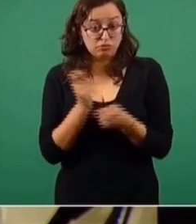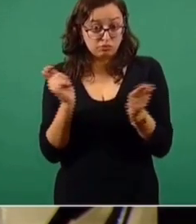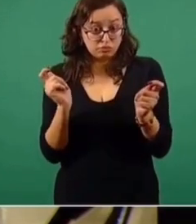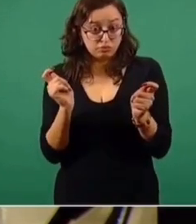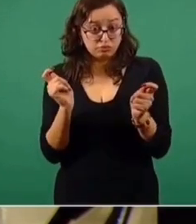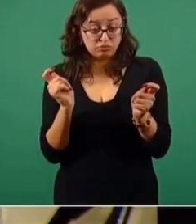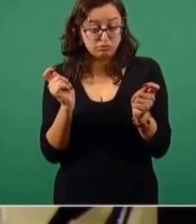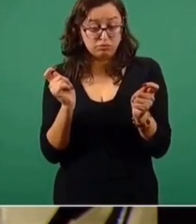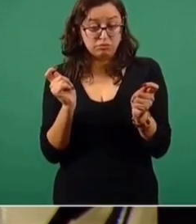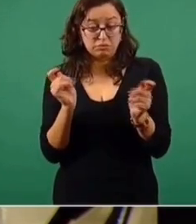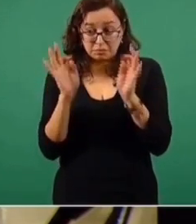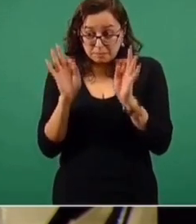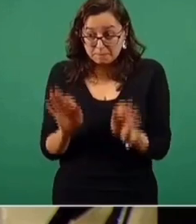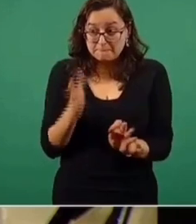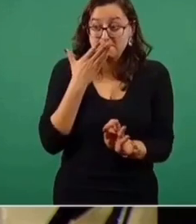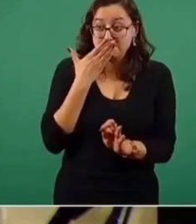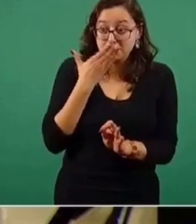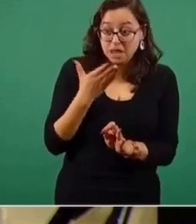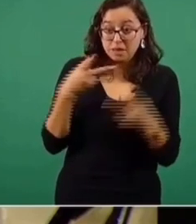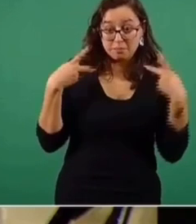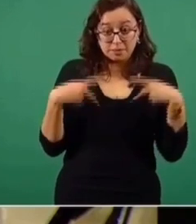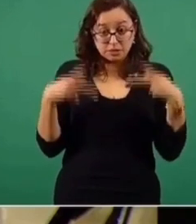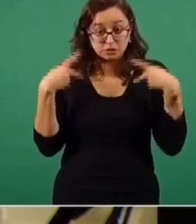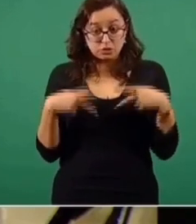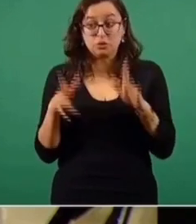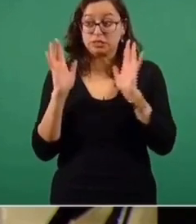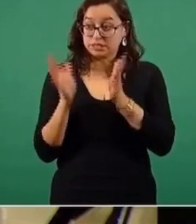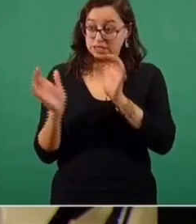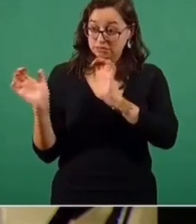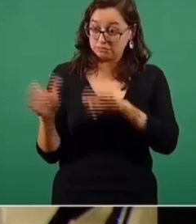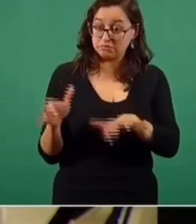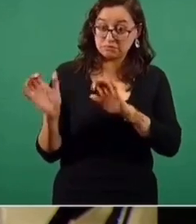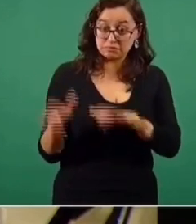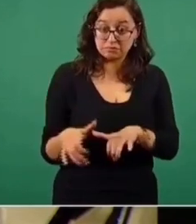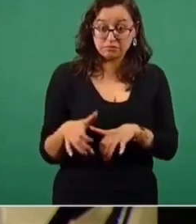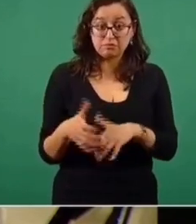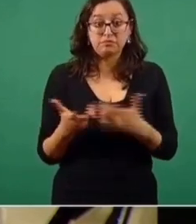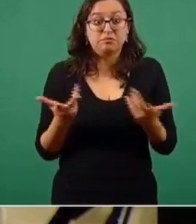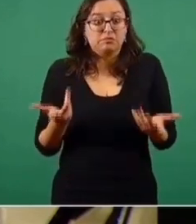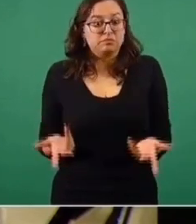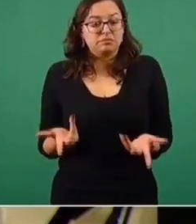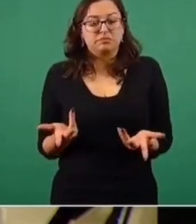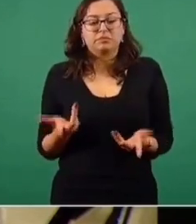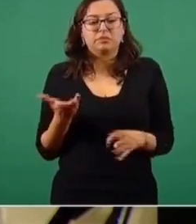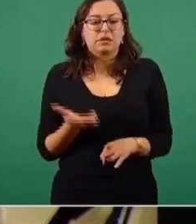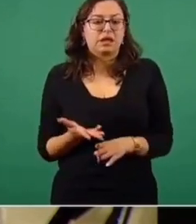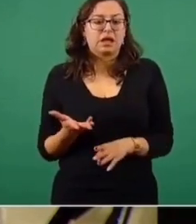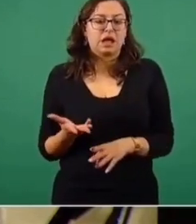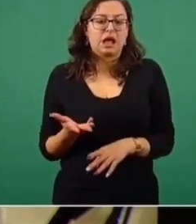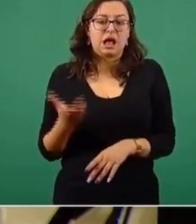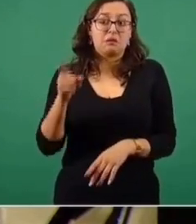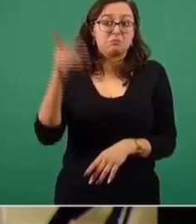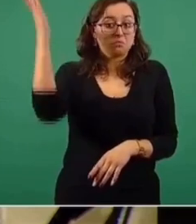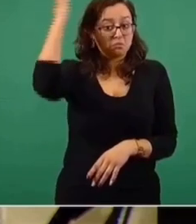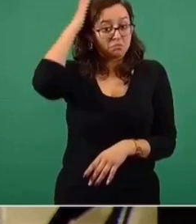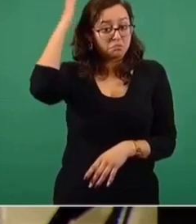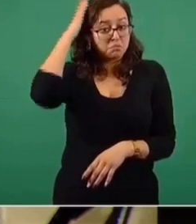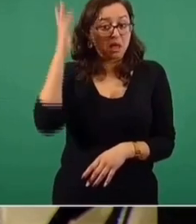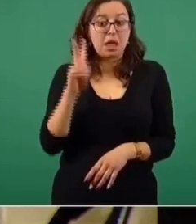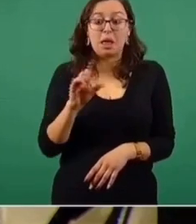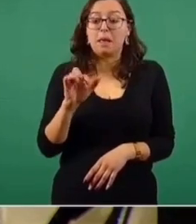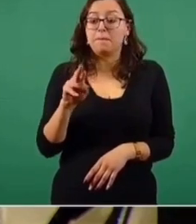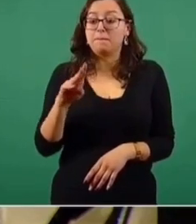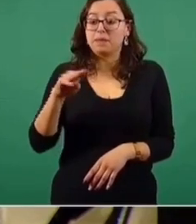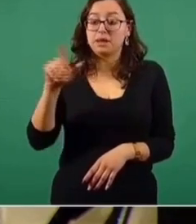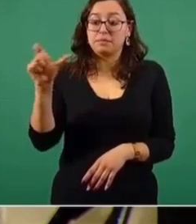distribución, con el adecuado manejo y su infraestructura, más allá de lo que dijo el titular de Virmex, Pedro Centeno,